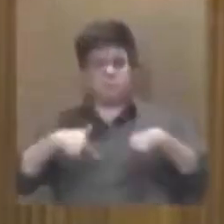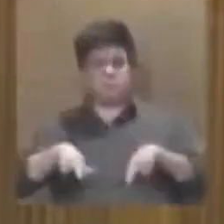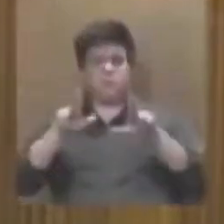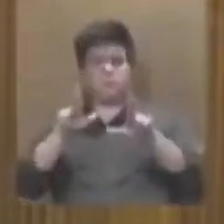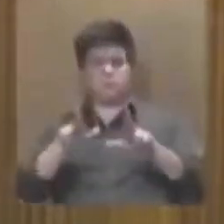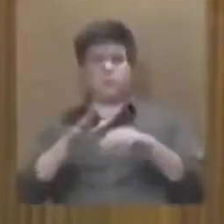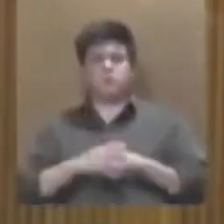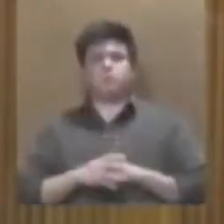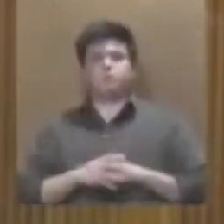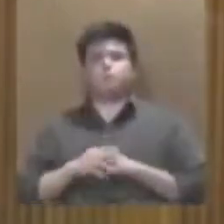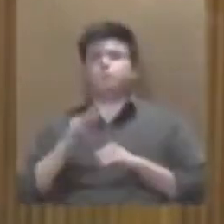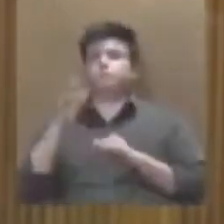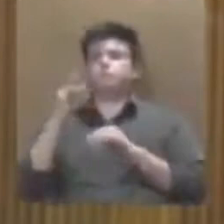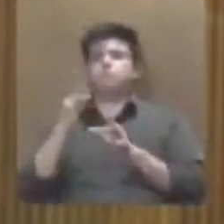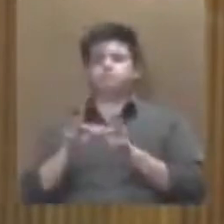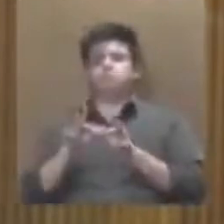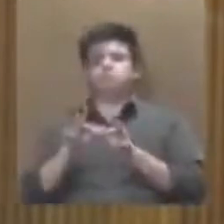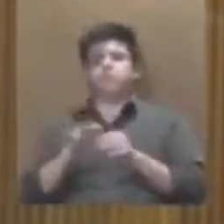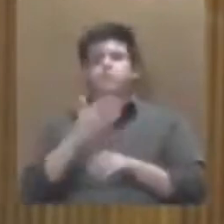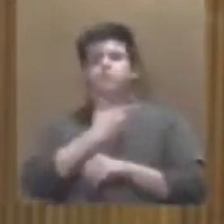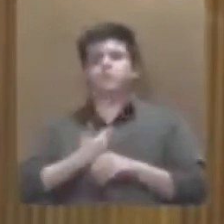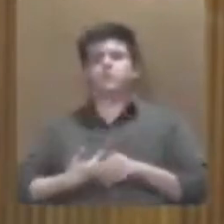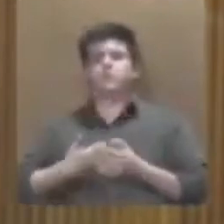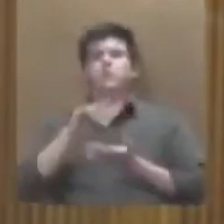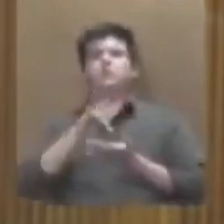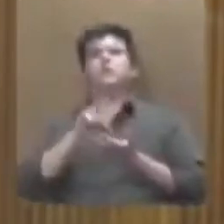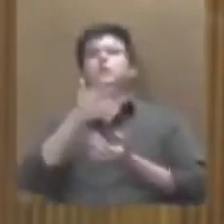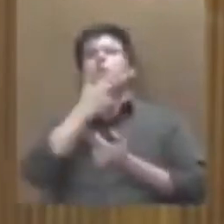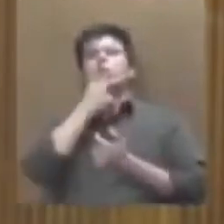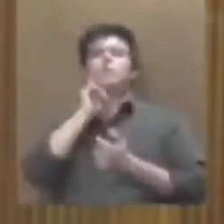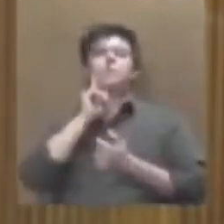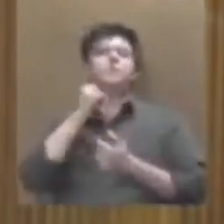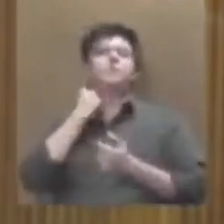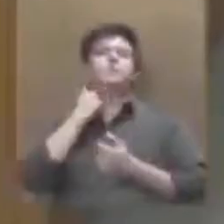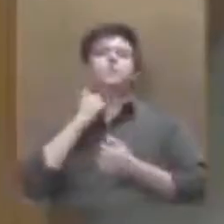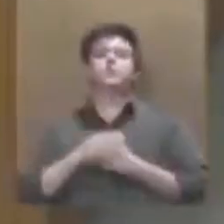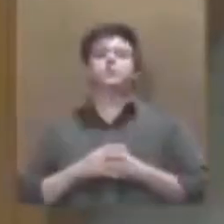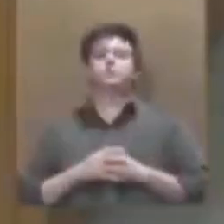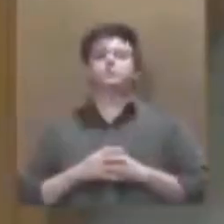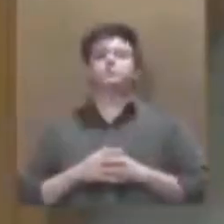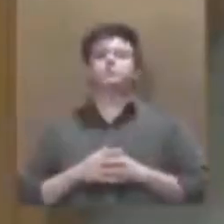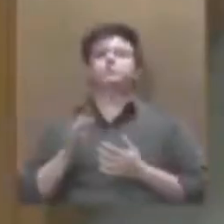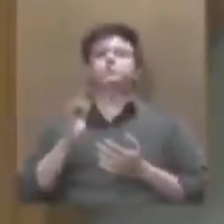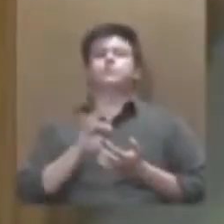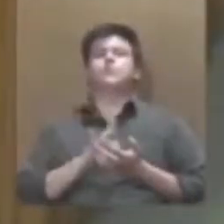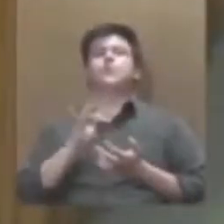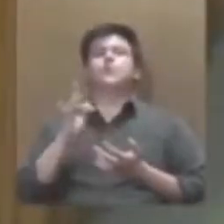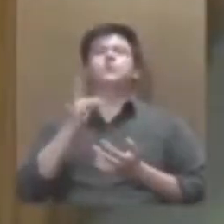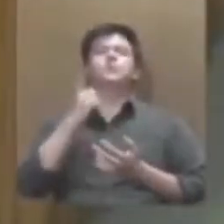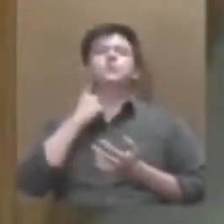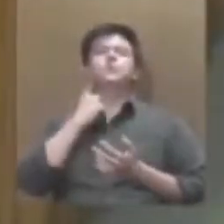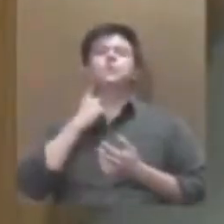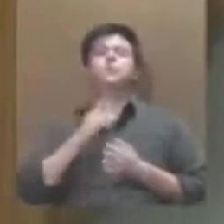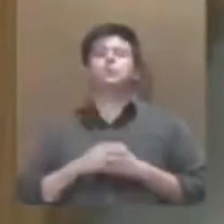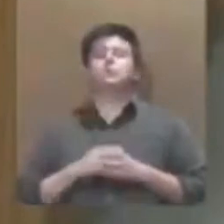es todo presidente gracias diputadas y diputados muchas gracias diputado